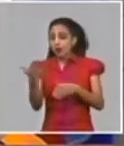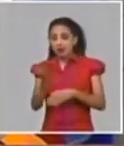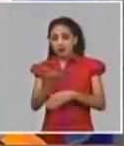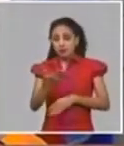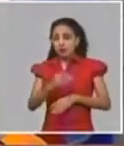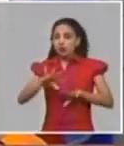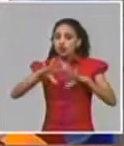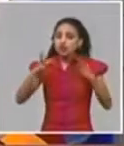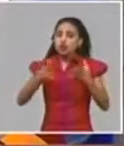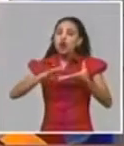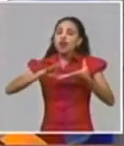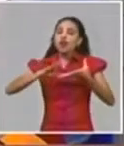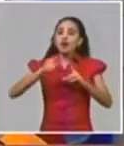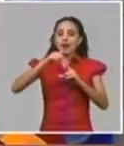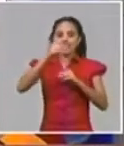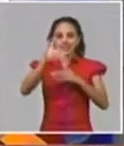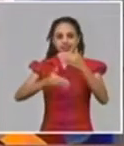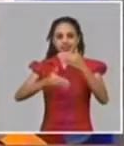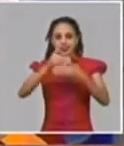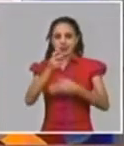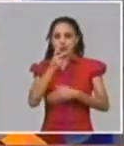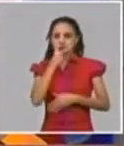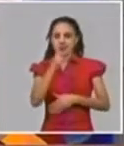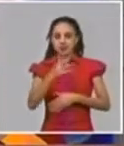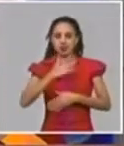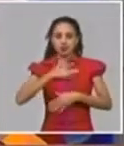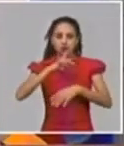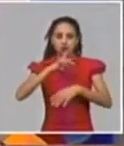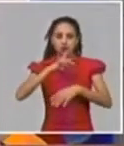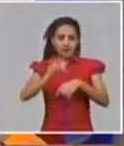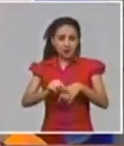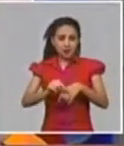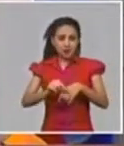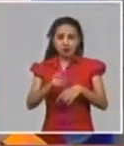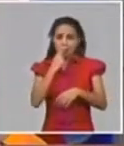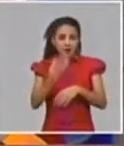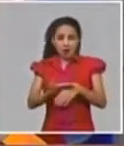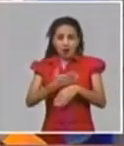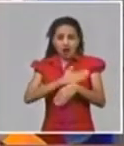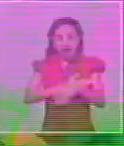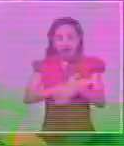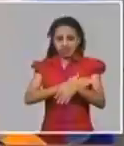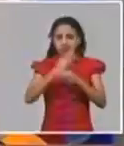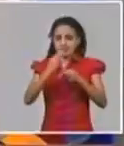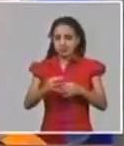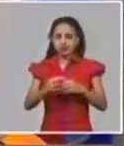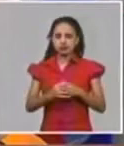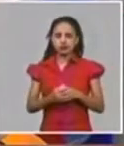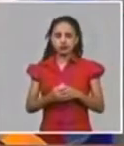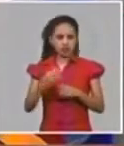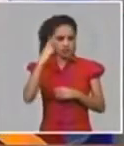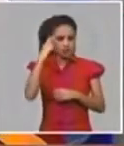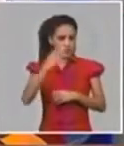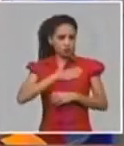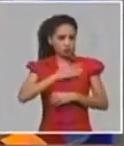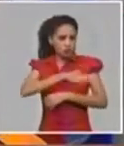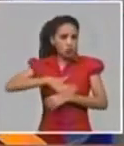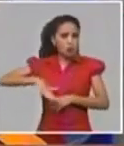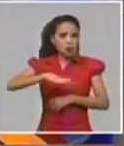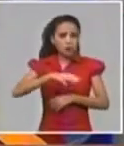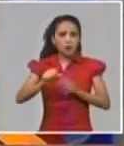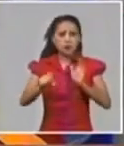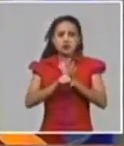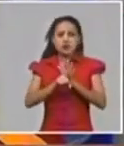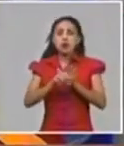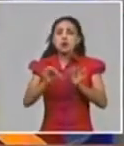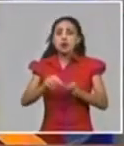estado usando en nuestros pacientes desde muy temprano si más no recordarán esta operación que habían empezado con protocolos a